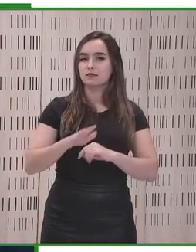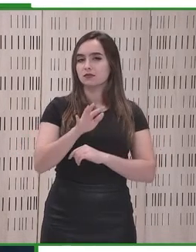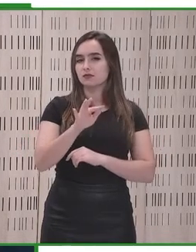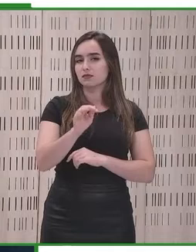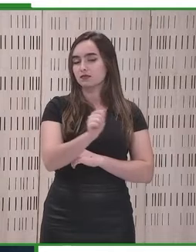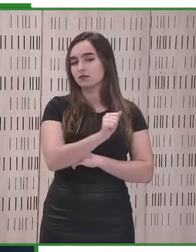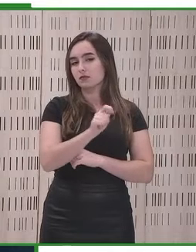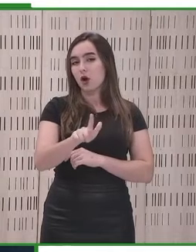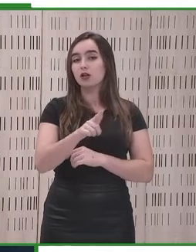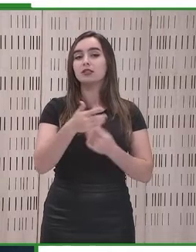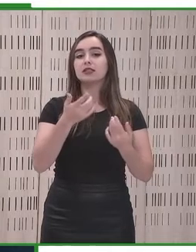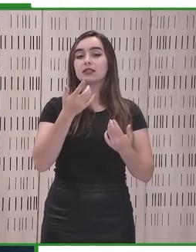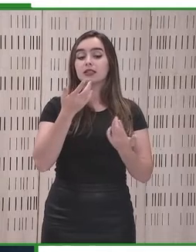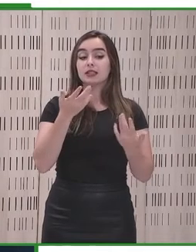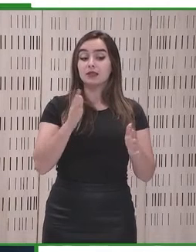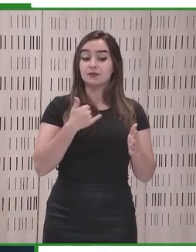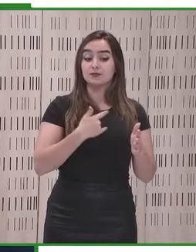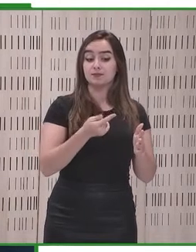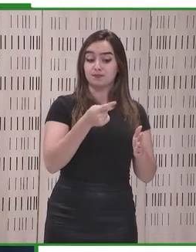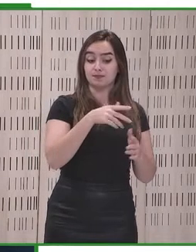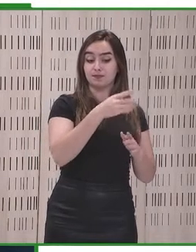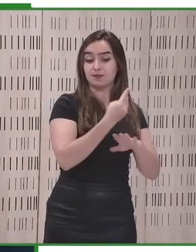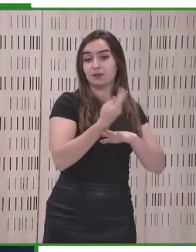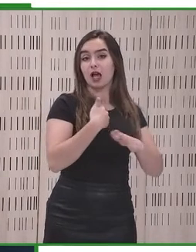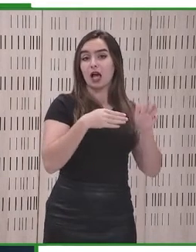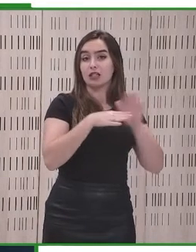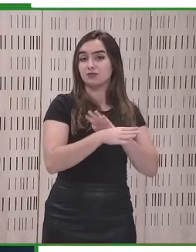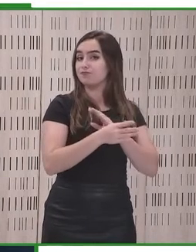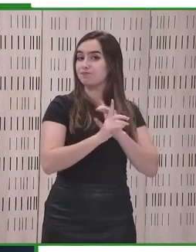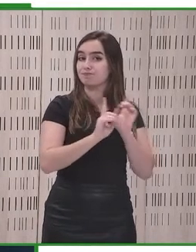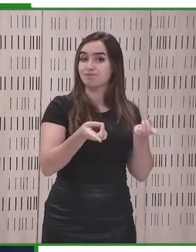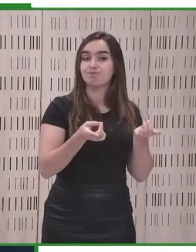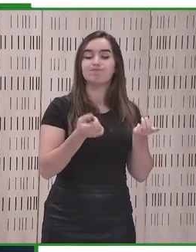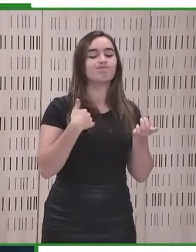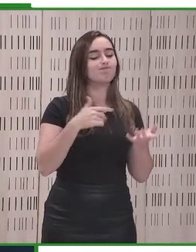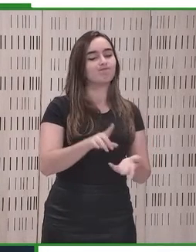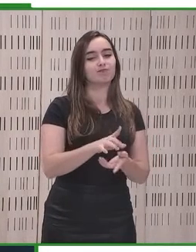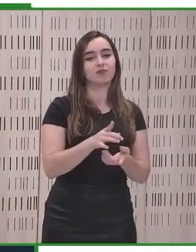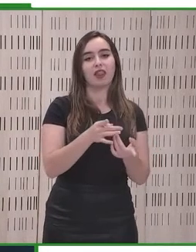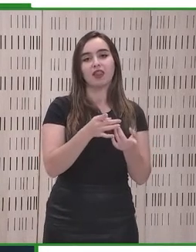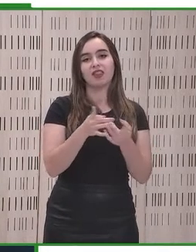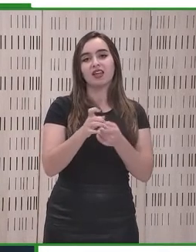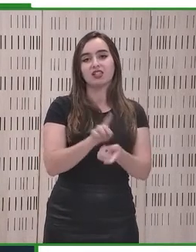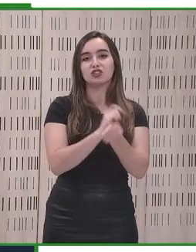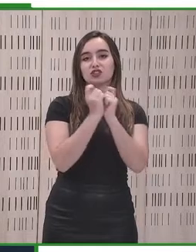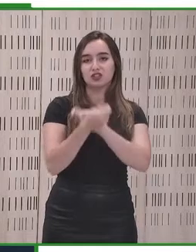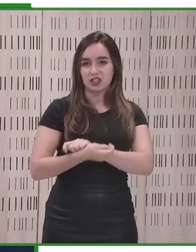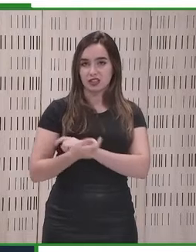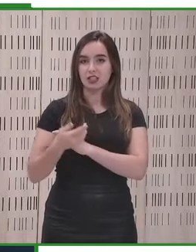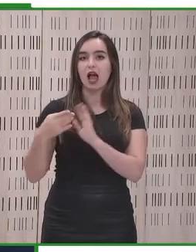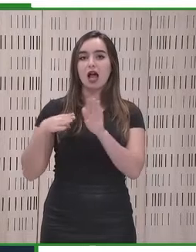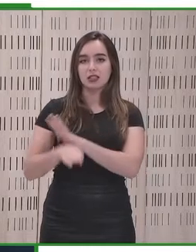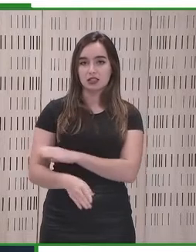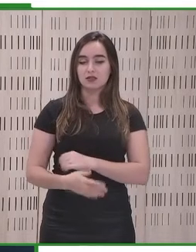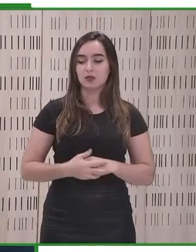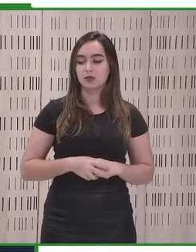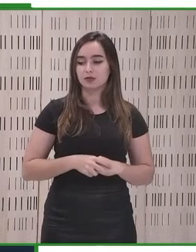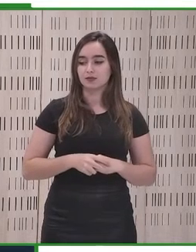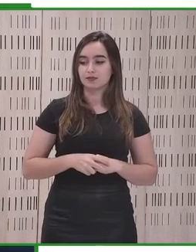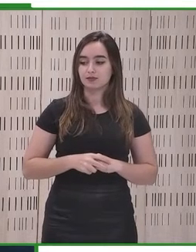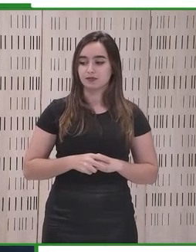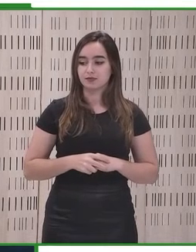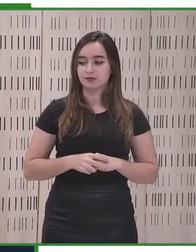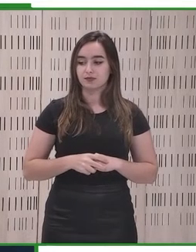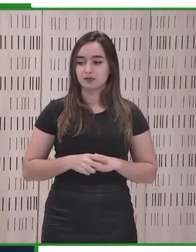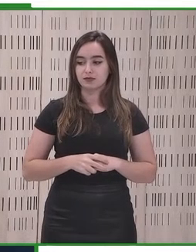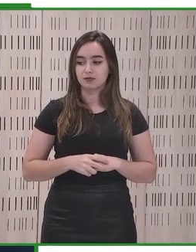El objetivo es que el producto o el servicio sea accesible a todo el mundo